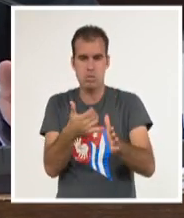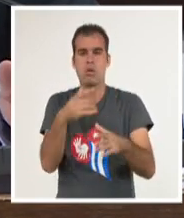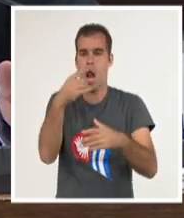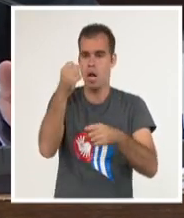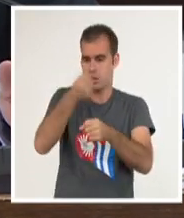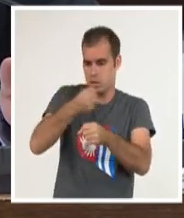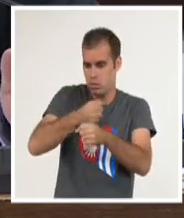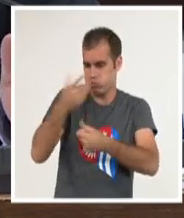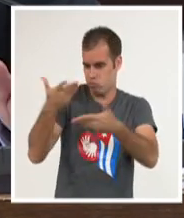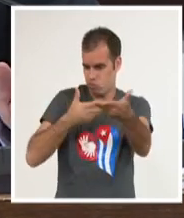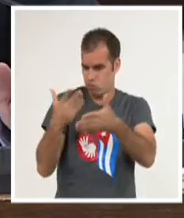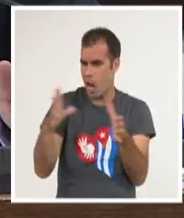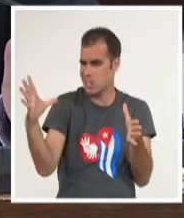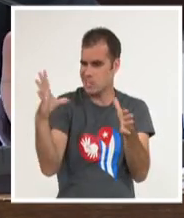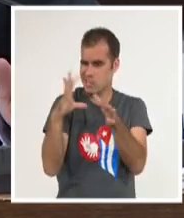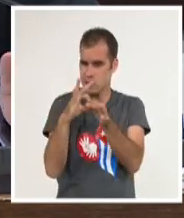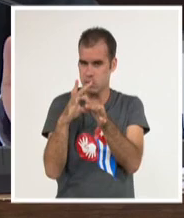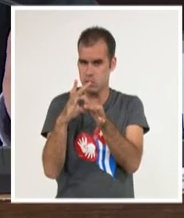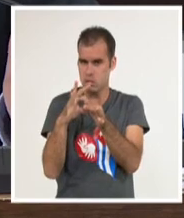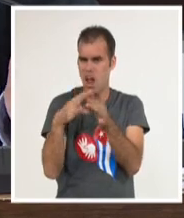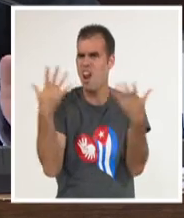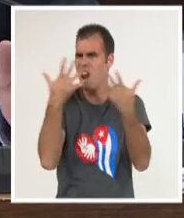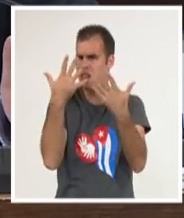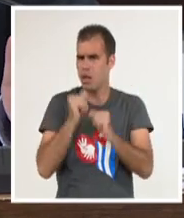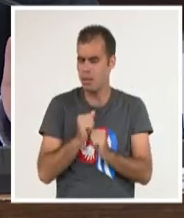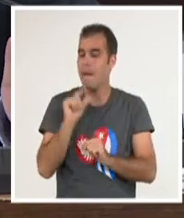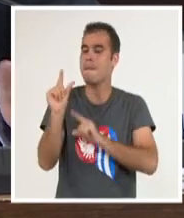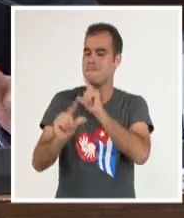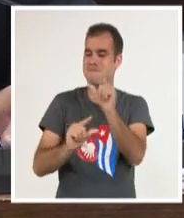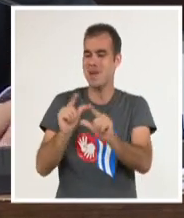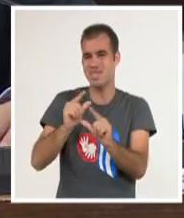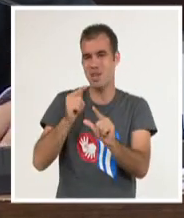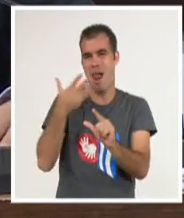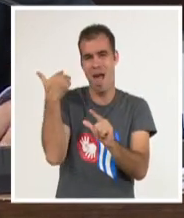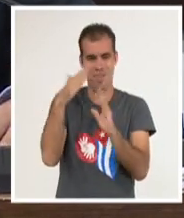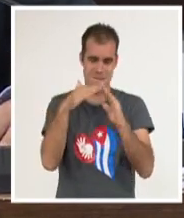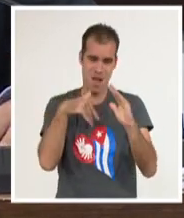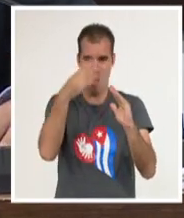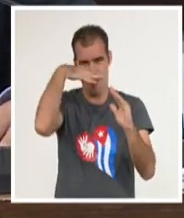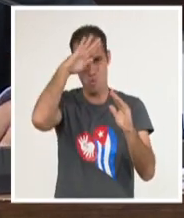negocios con cubanos residentes en el exterior